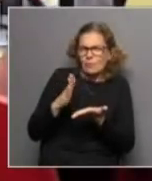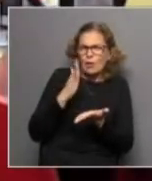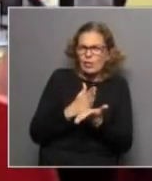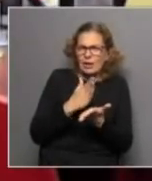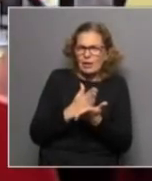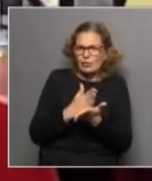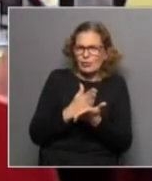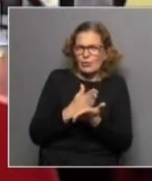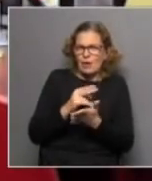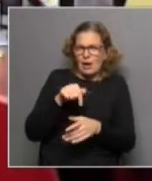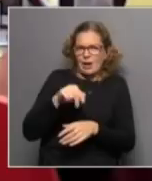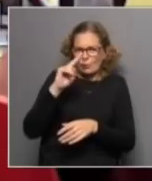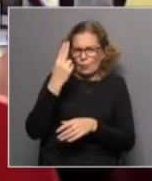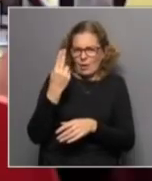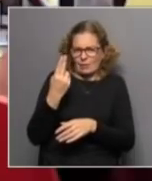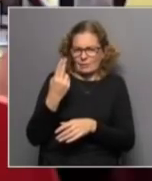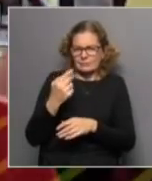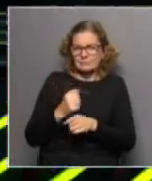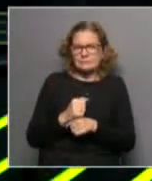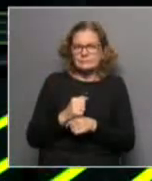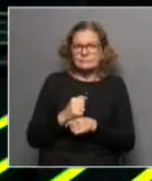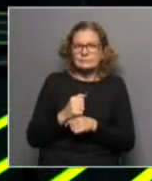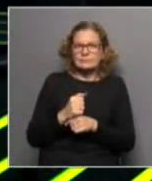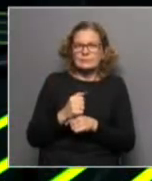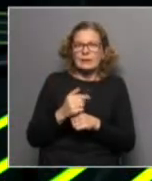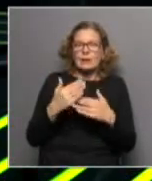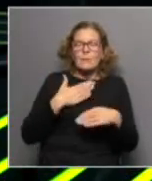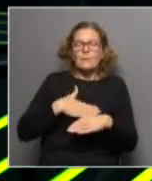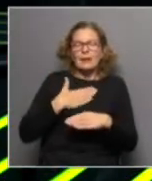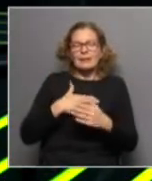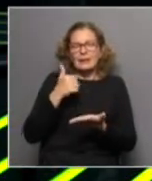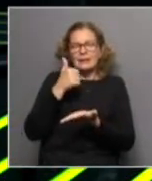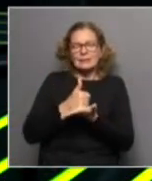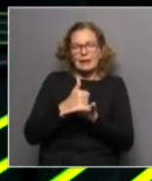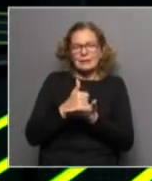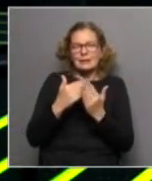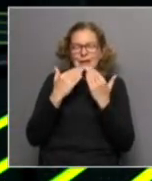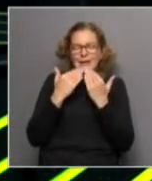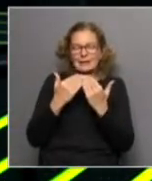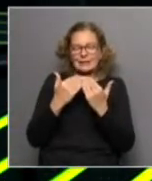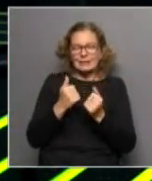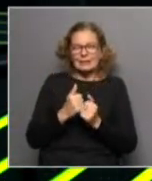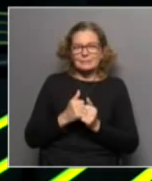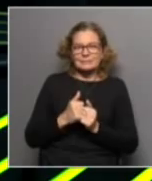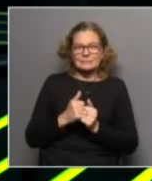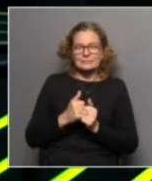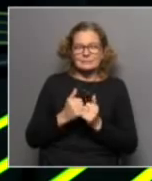los chiquilines en nuestro país Diego Pailos de Gurises Unidos un placer tenerte en La Letra Chica esta noche muchas gracias muchísimas gracias por la